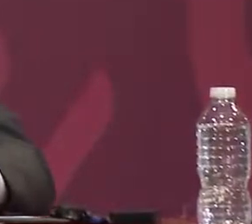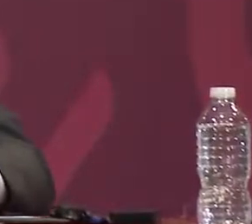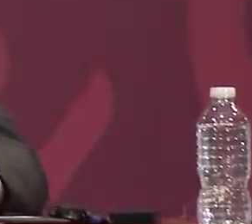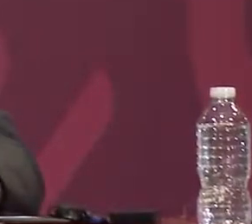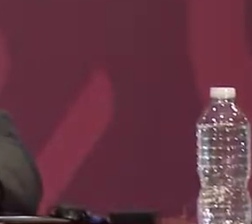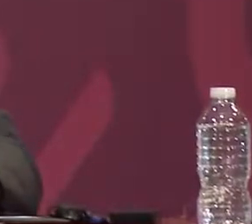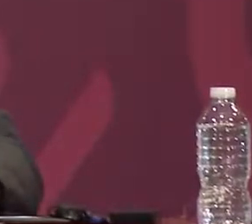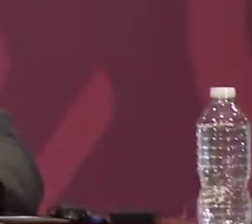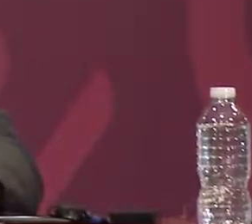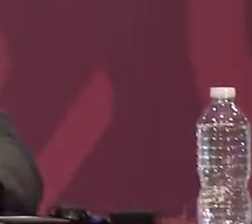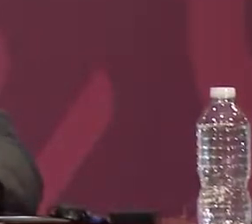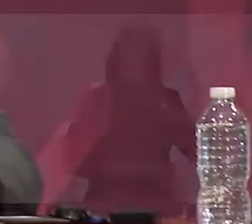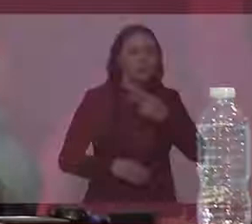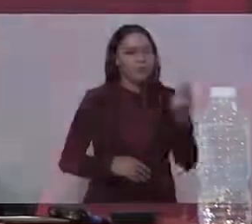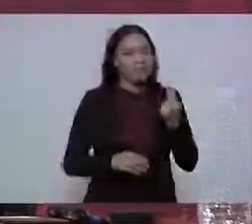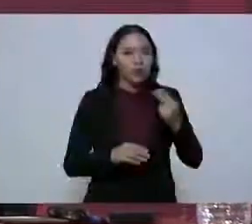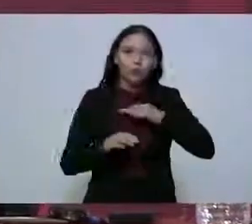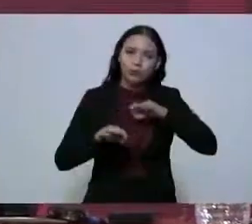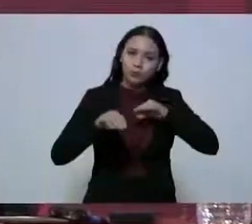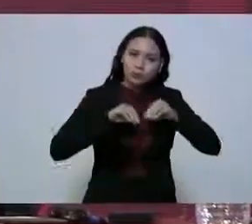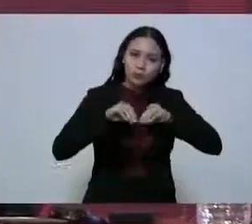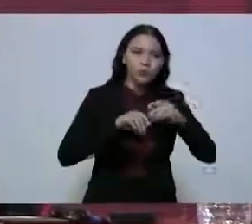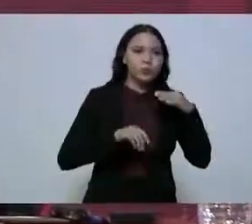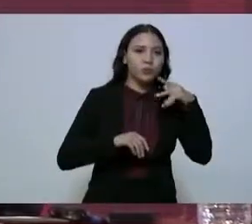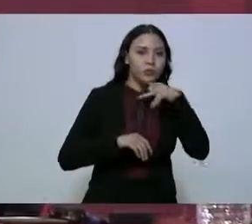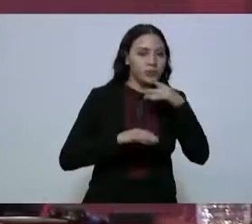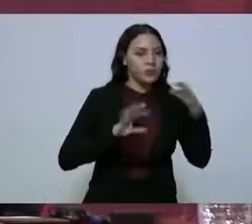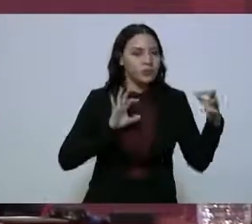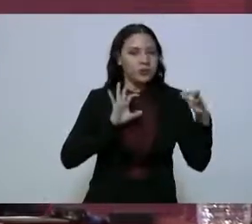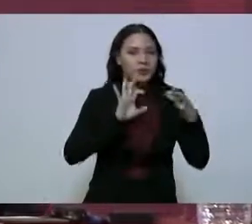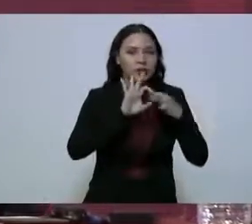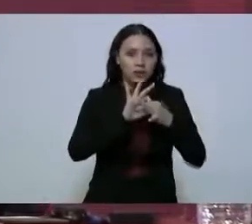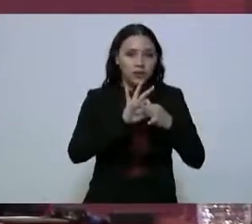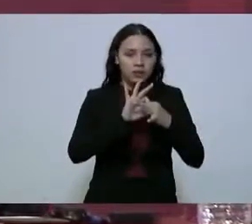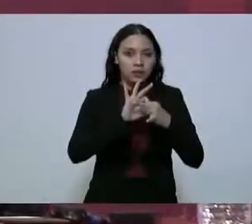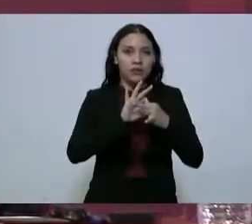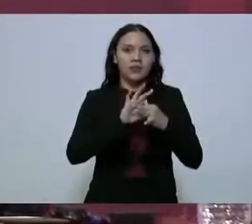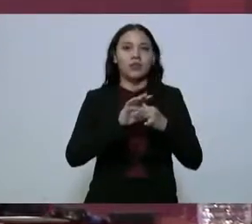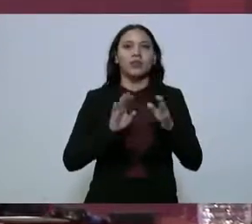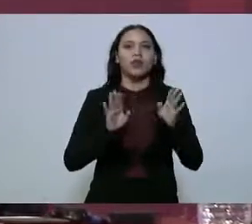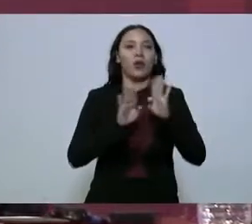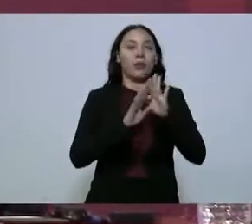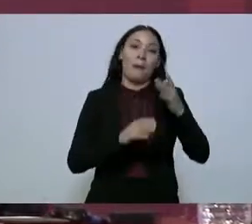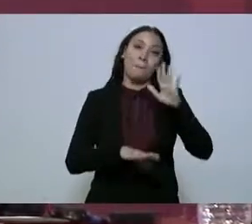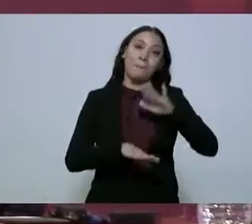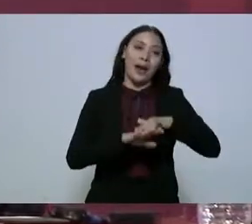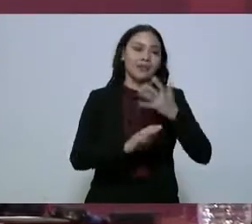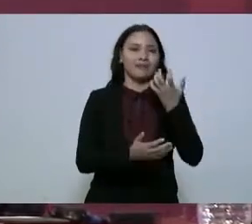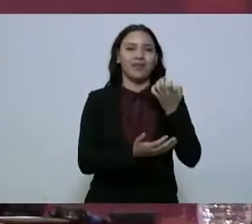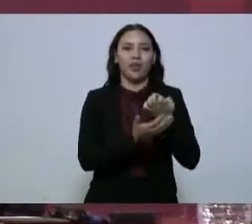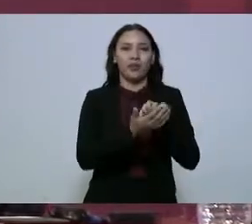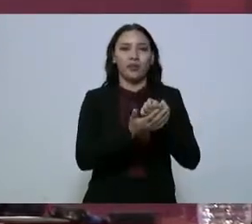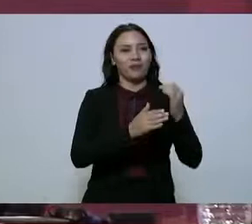y tratar de acelerar la vinculación con, como ya dije, una de las economías más